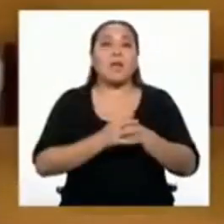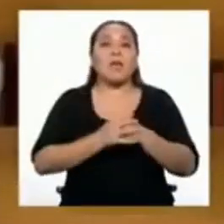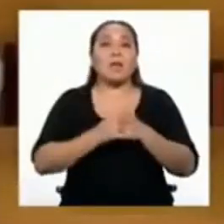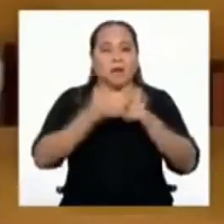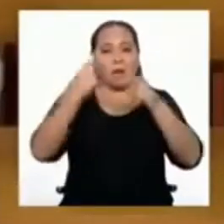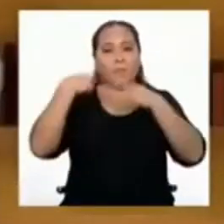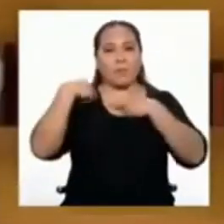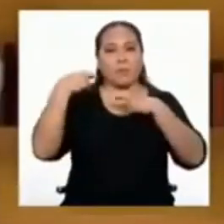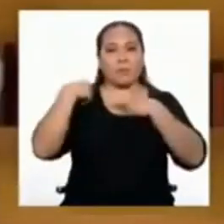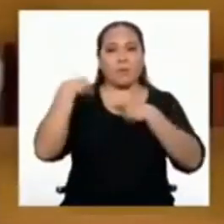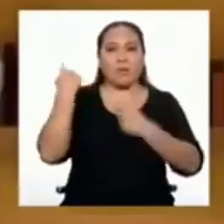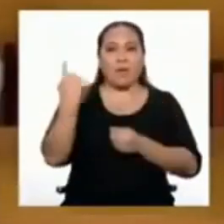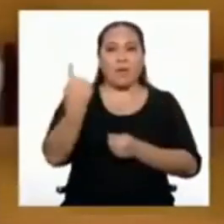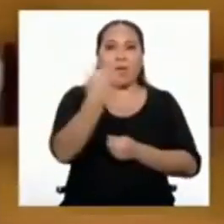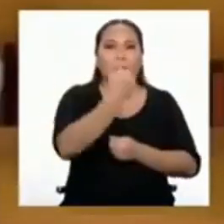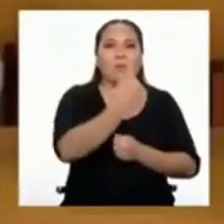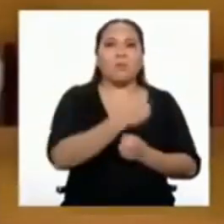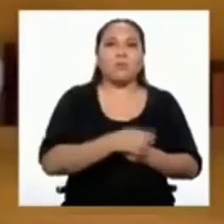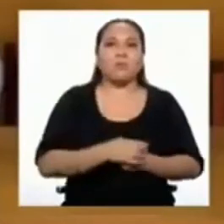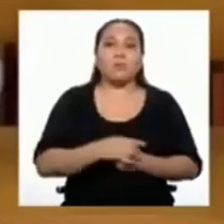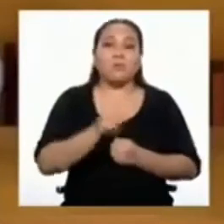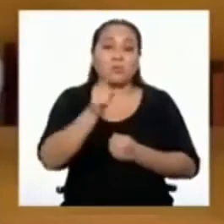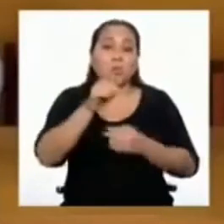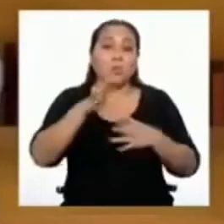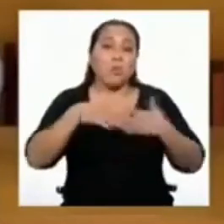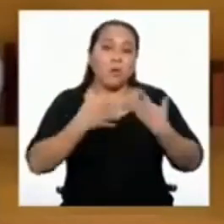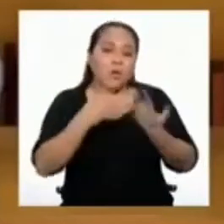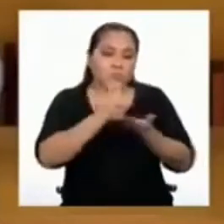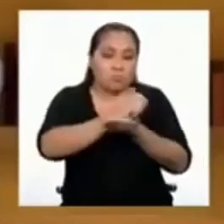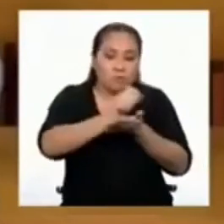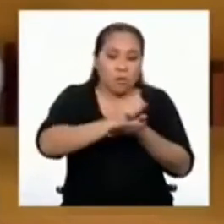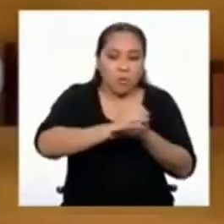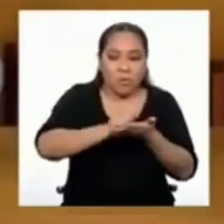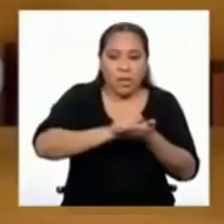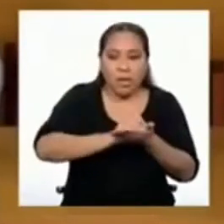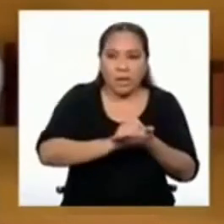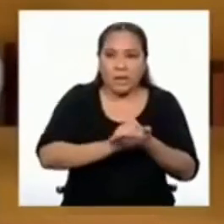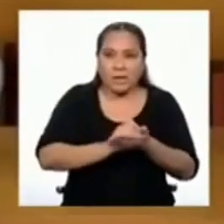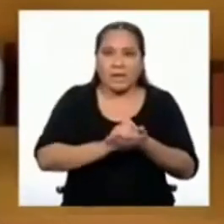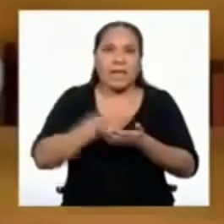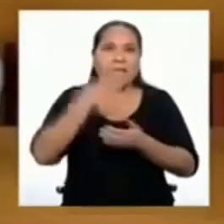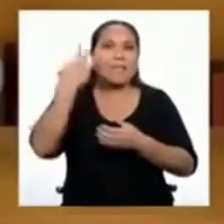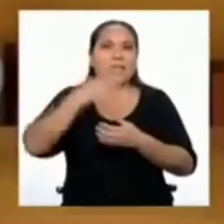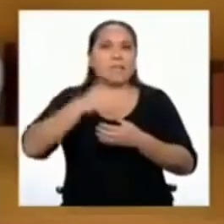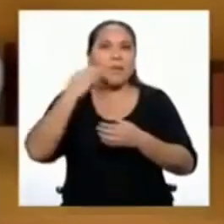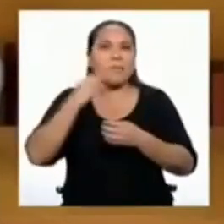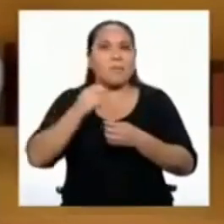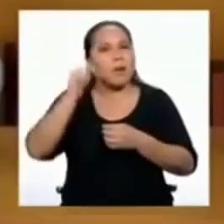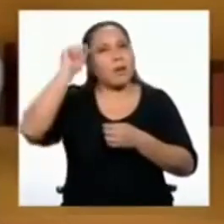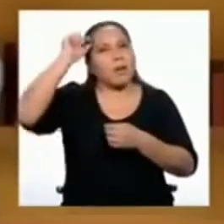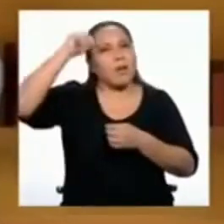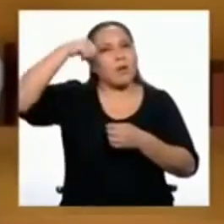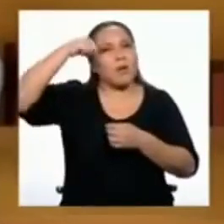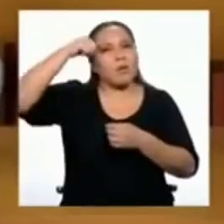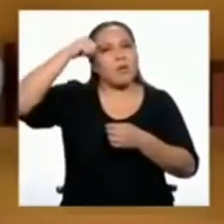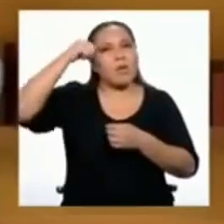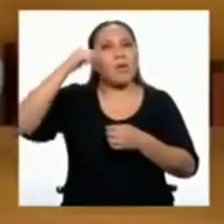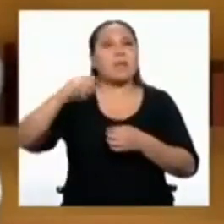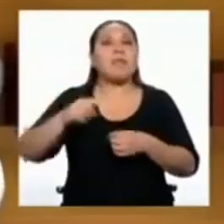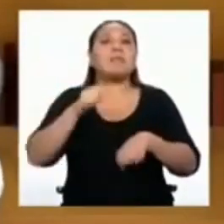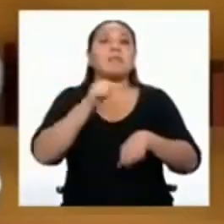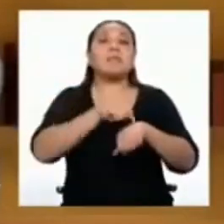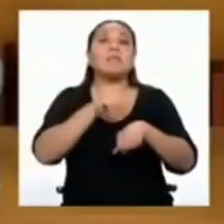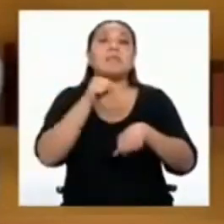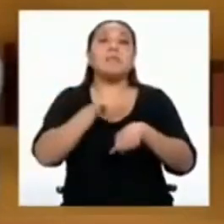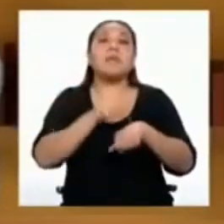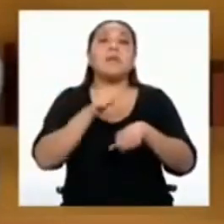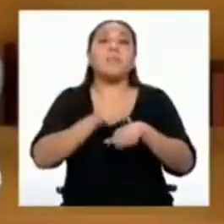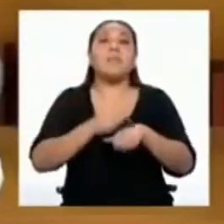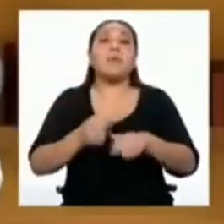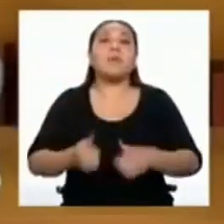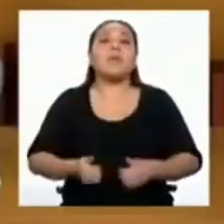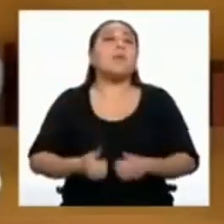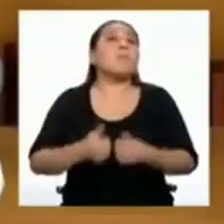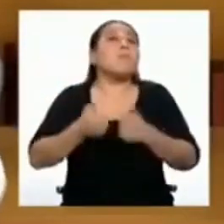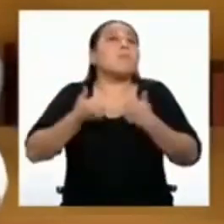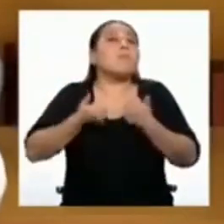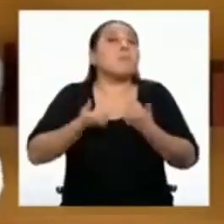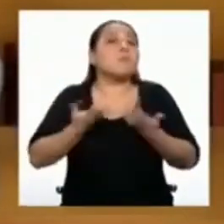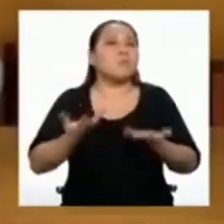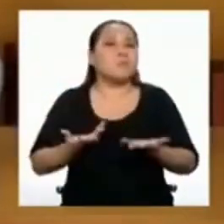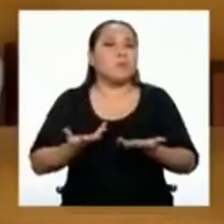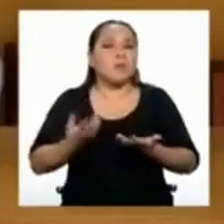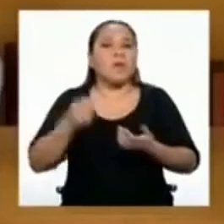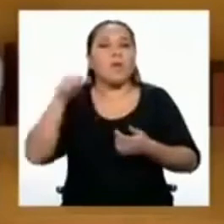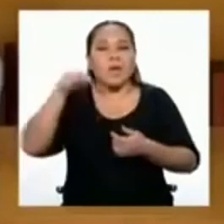como ciudadanos y ciudadanas, puedes recalcar que debemos tener siempre presente ese día que estamos viviendo una situación que nos